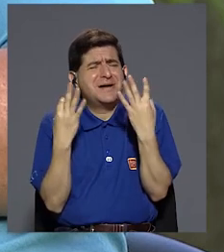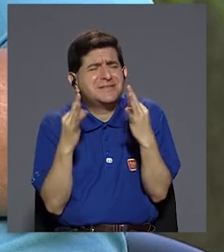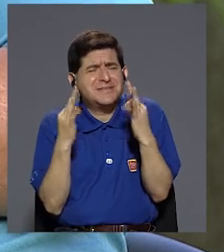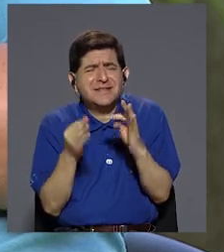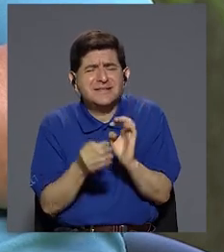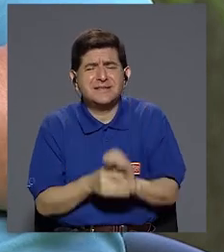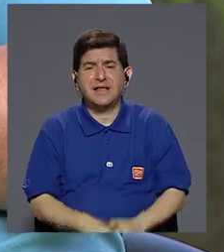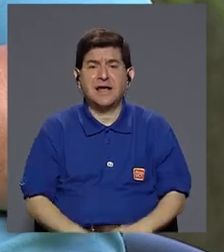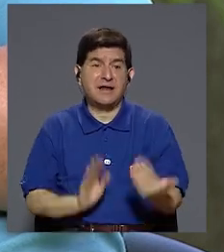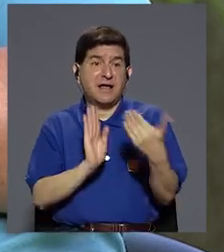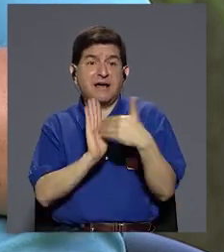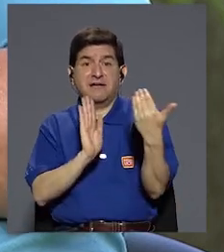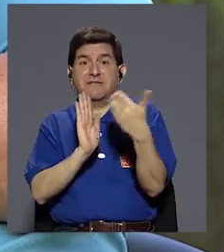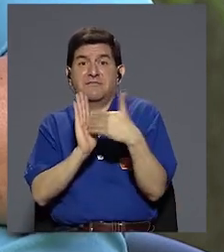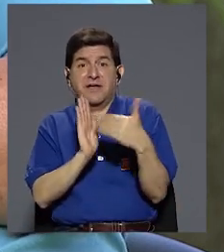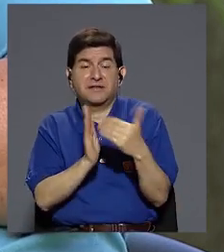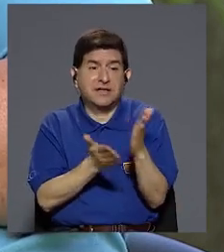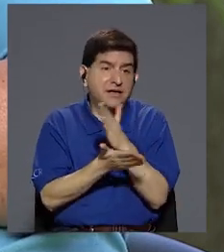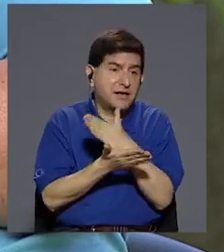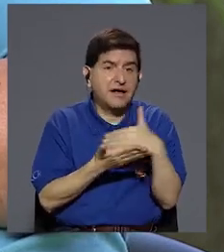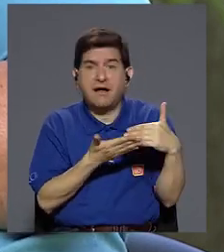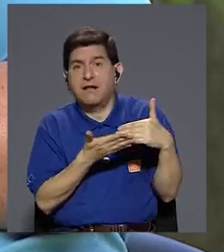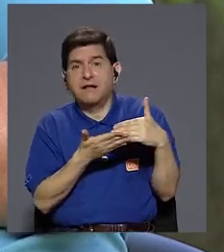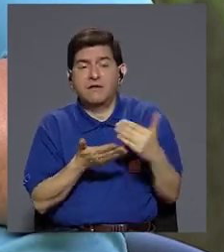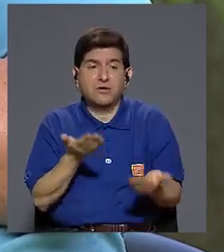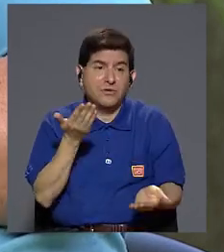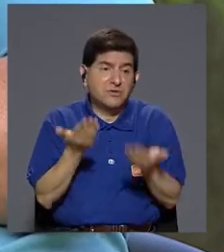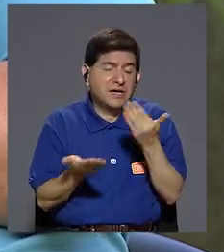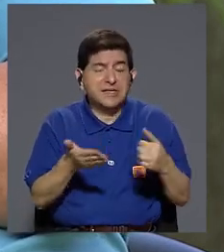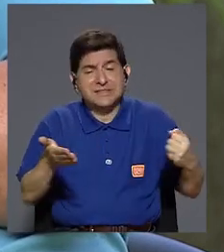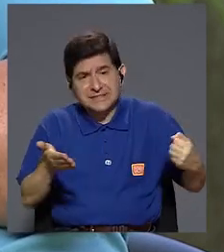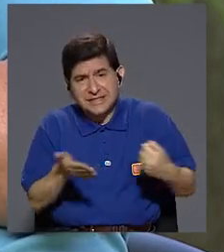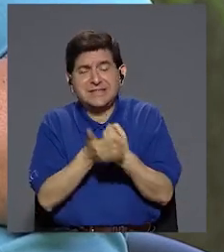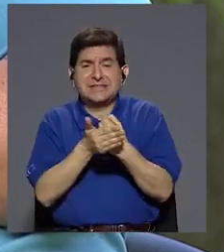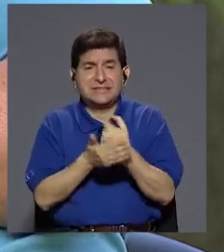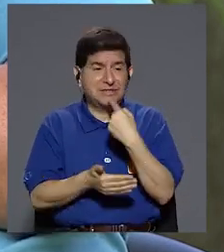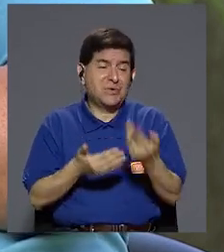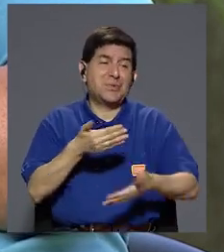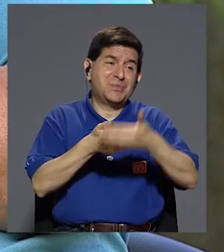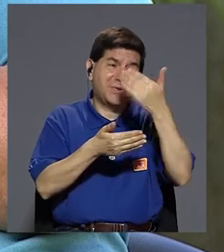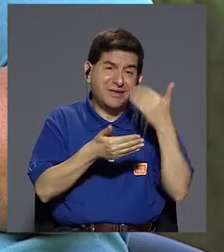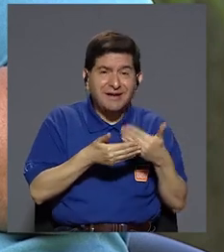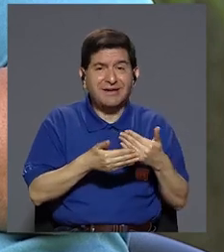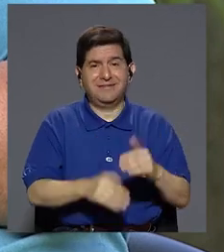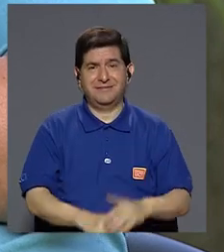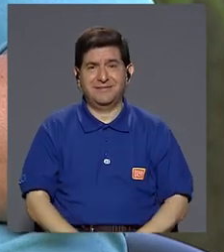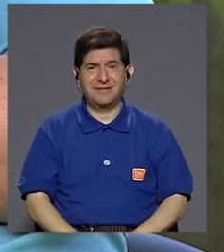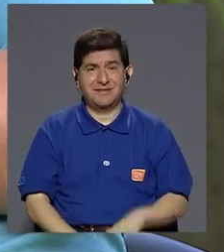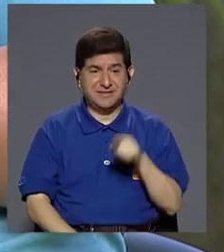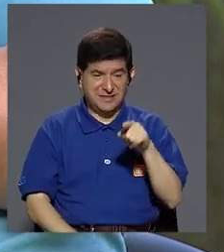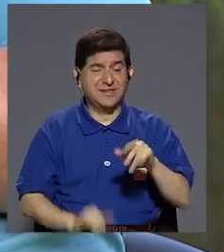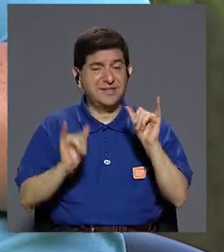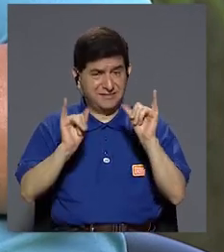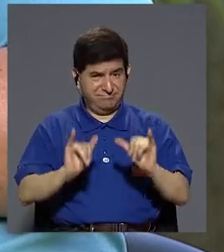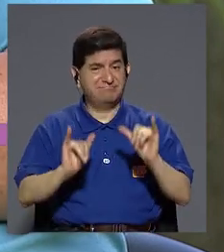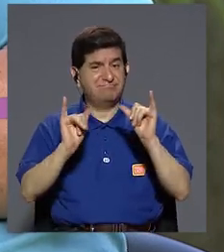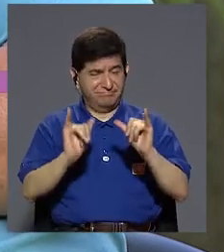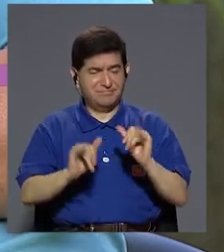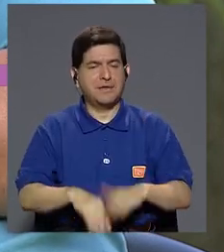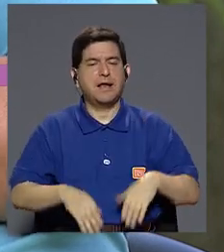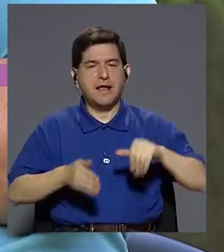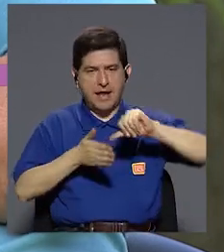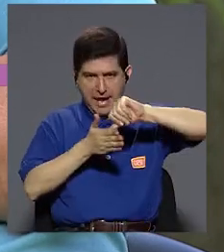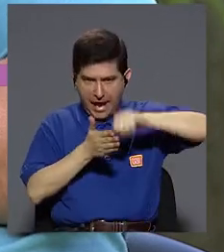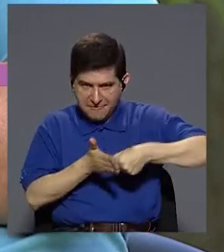sufrir algunas consecuencias que lamentablemente, como las mencionábamos ahora, están ahí latentes.